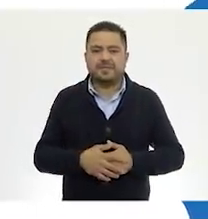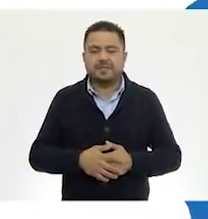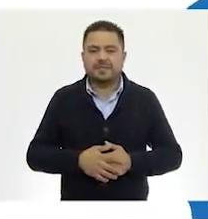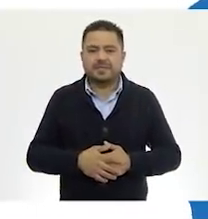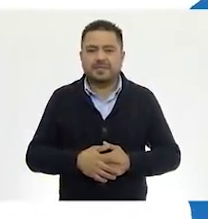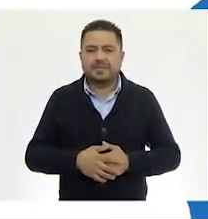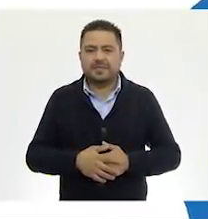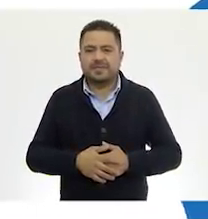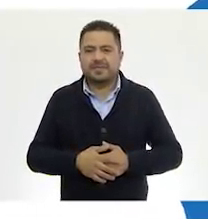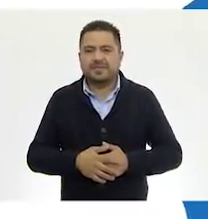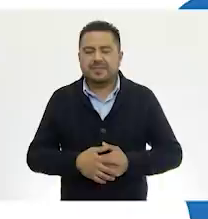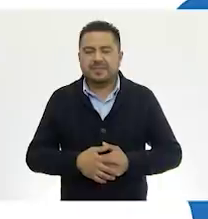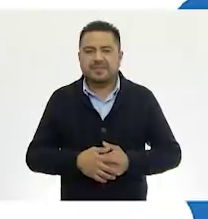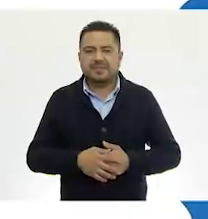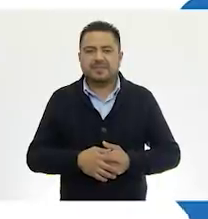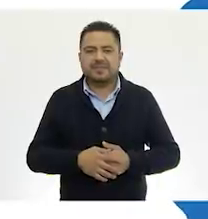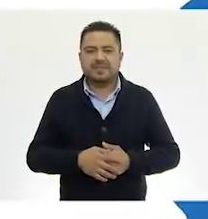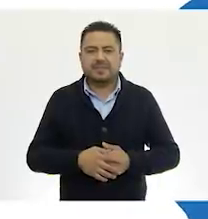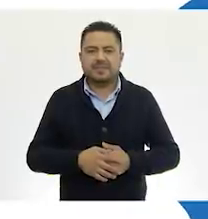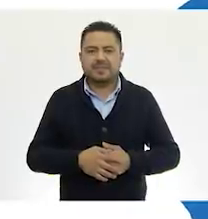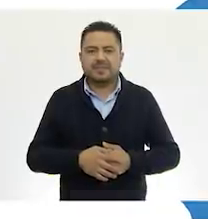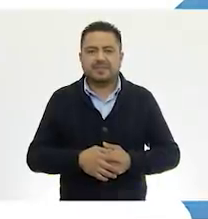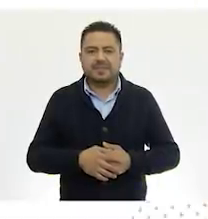.gov.mx.